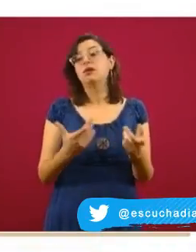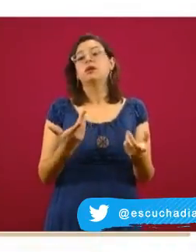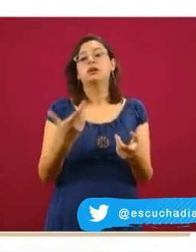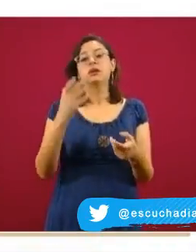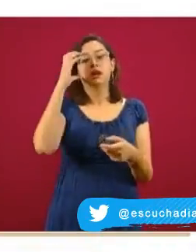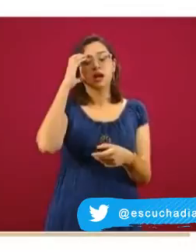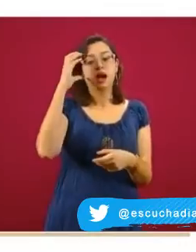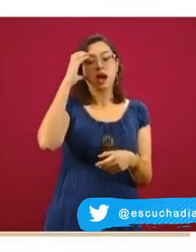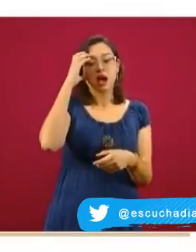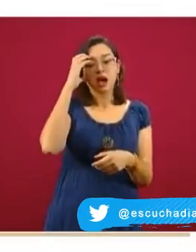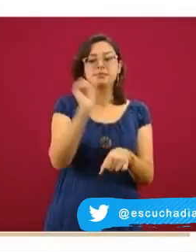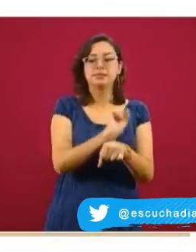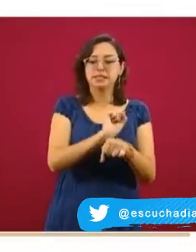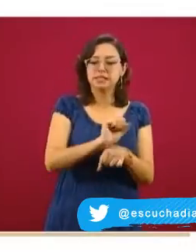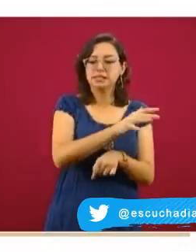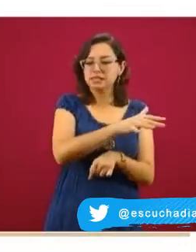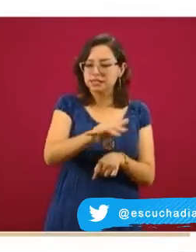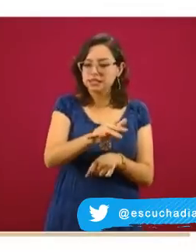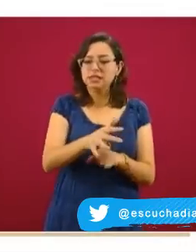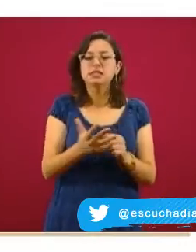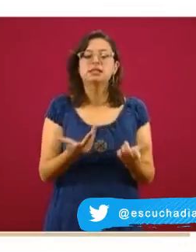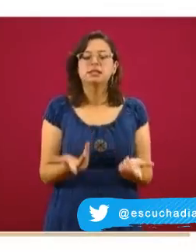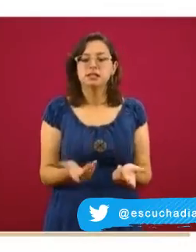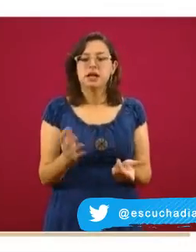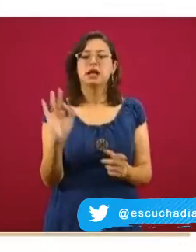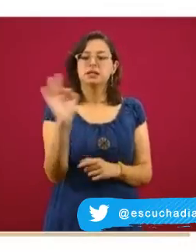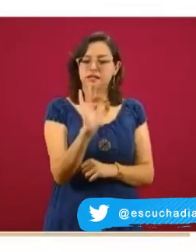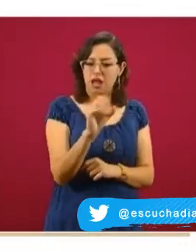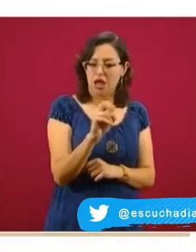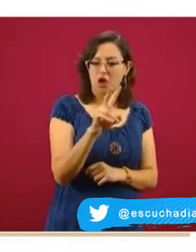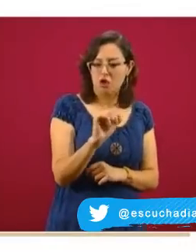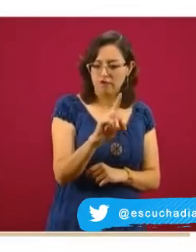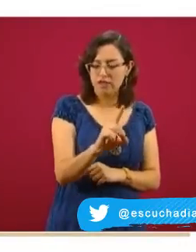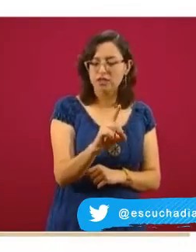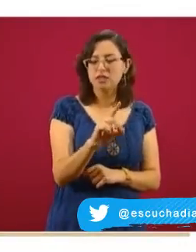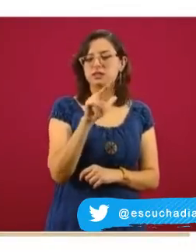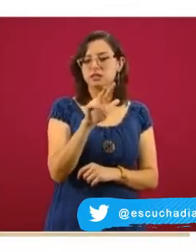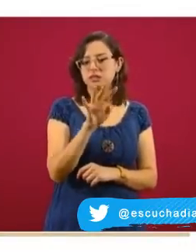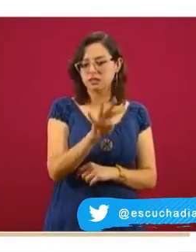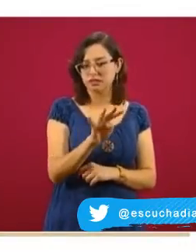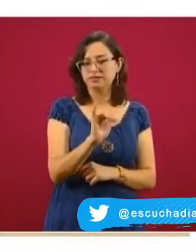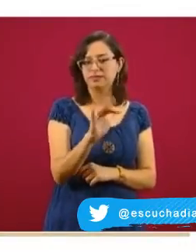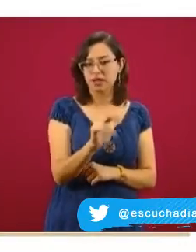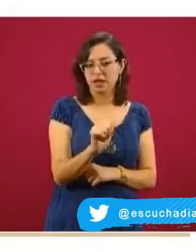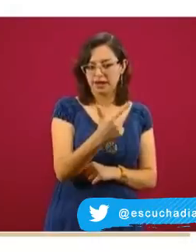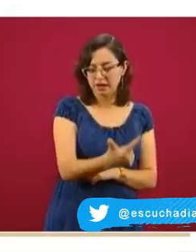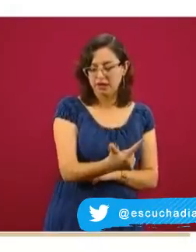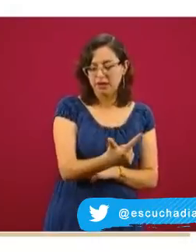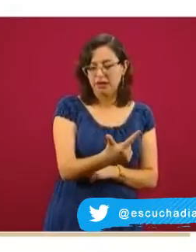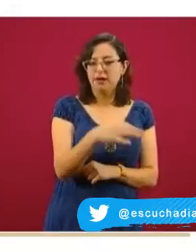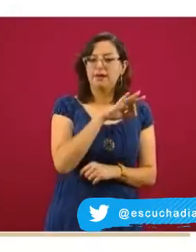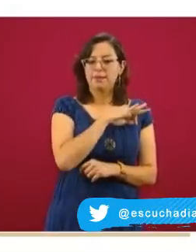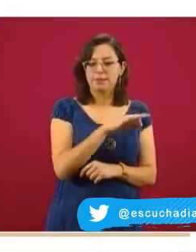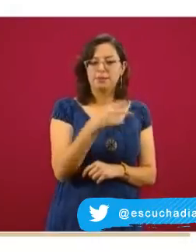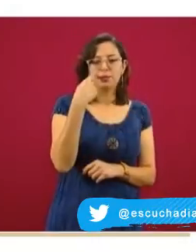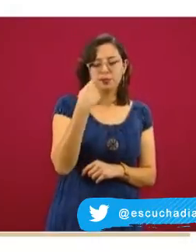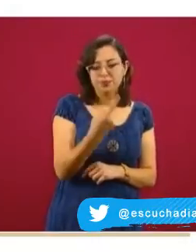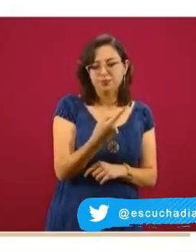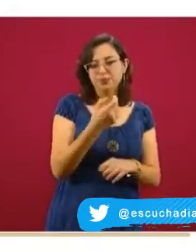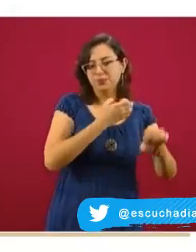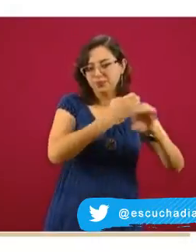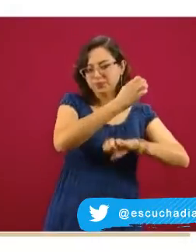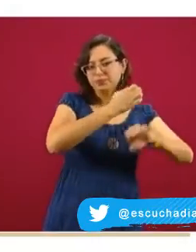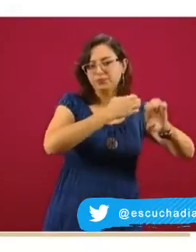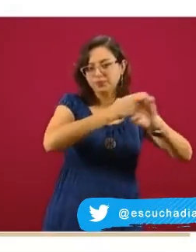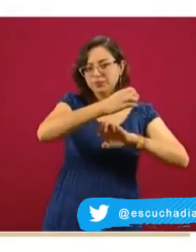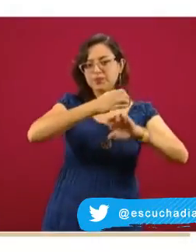hospitalización general para casos sospechosos de COVID-19, que es el IRAJ. Vemos ahora la distribución nacional, porque